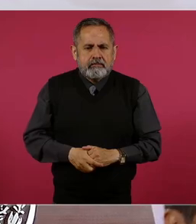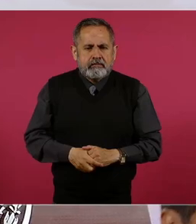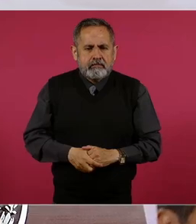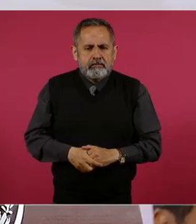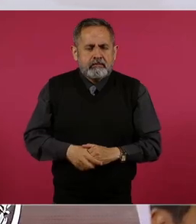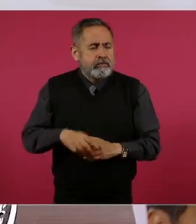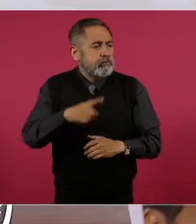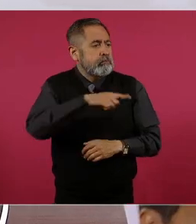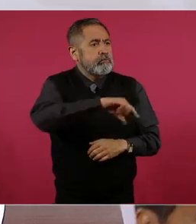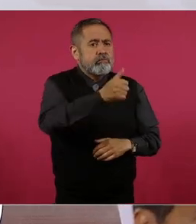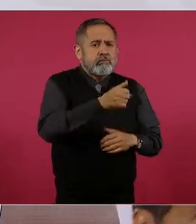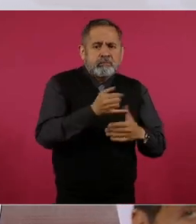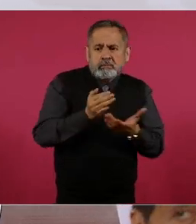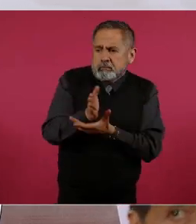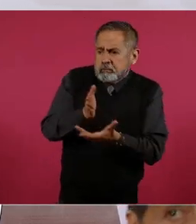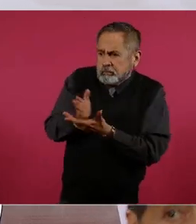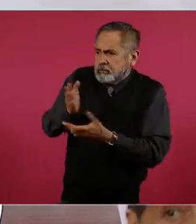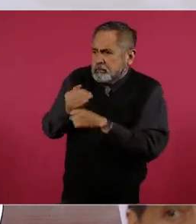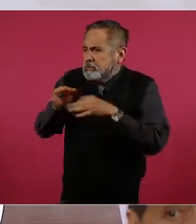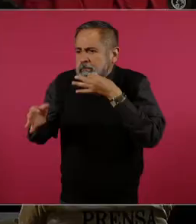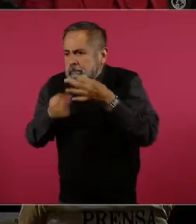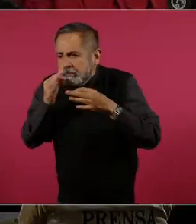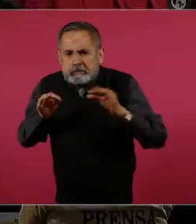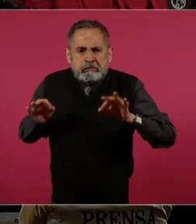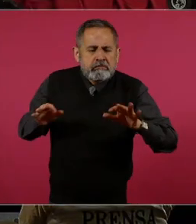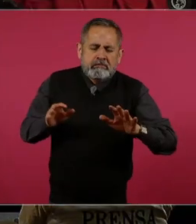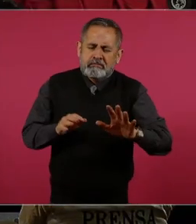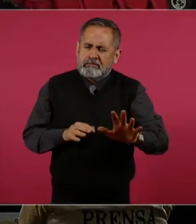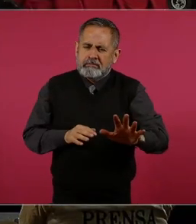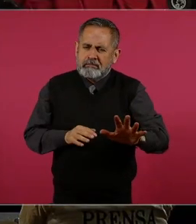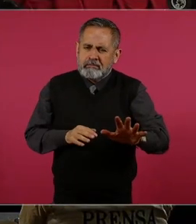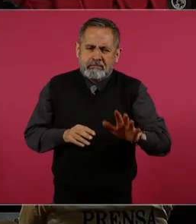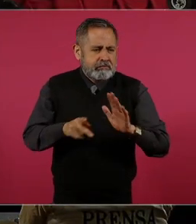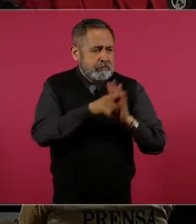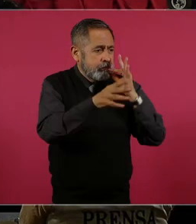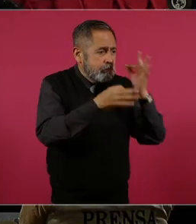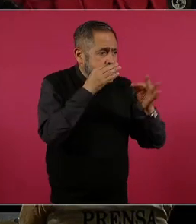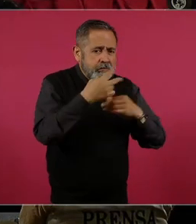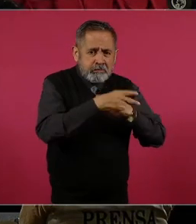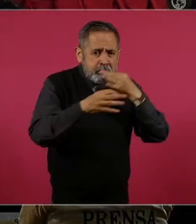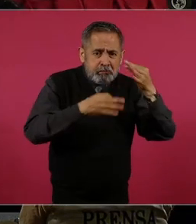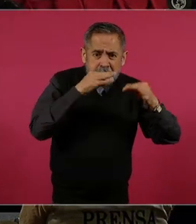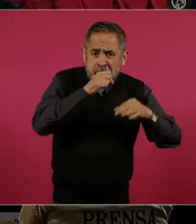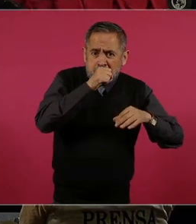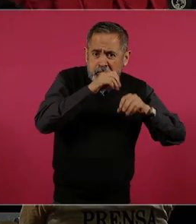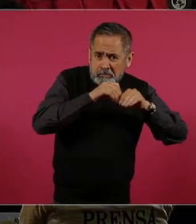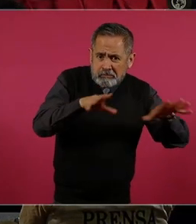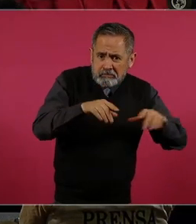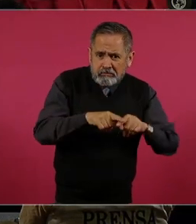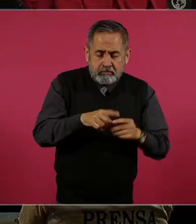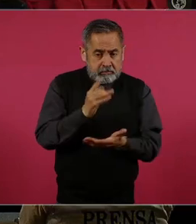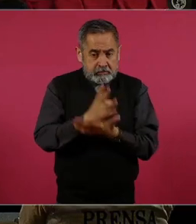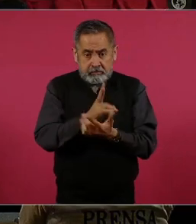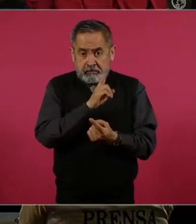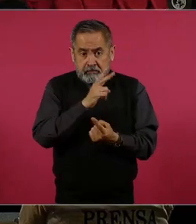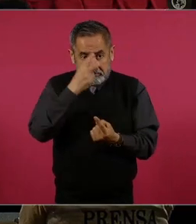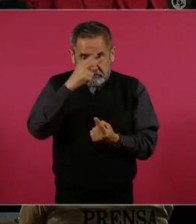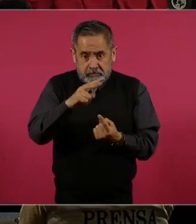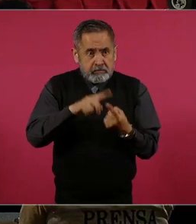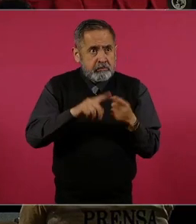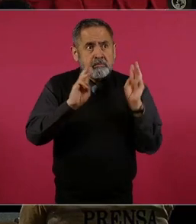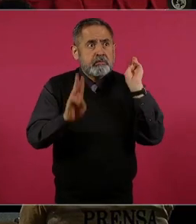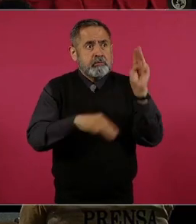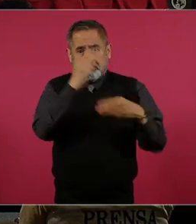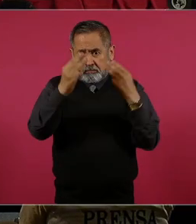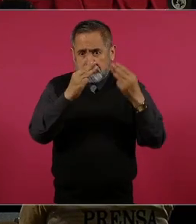es mucha la intromisión. Y en el caso de los medios, no sólo de México, sino del